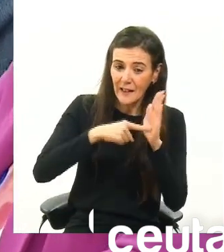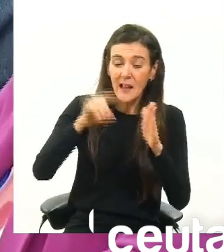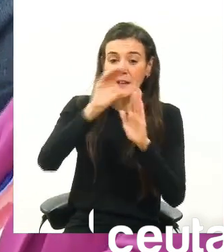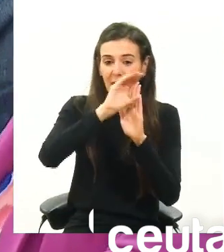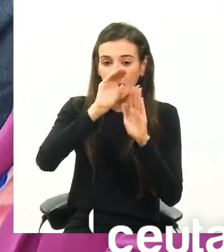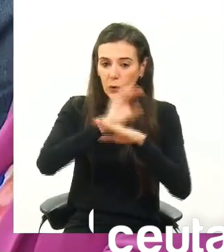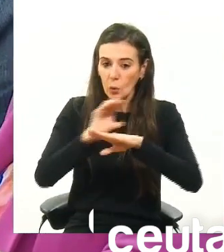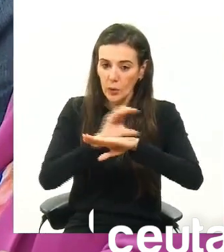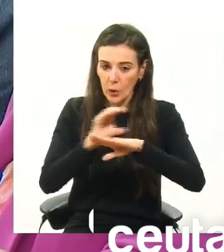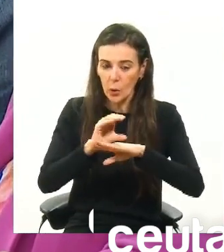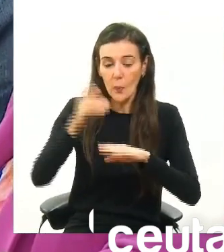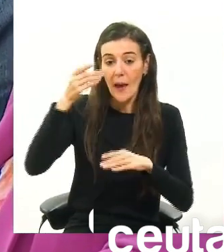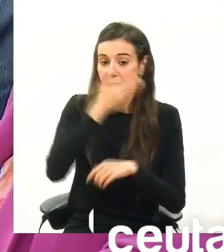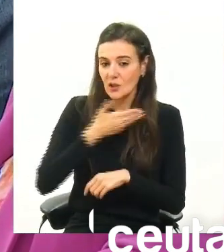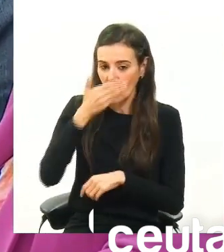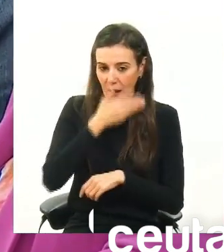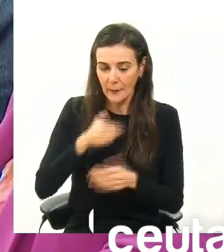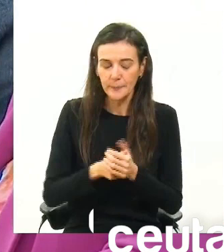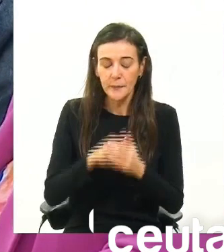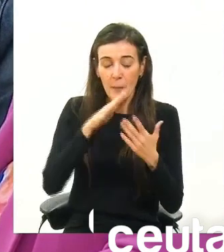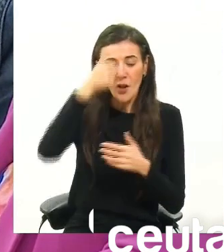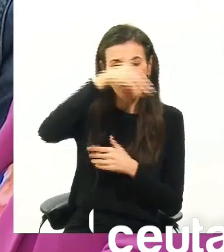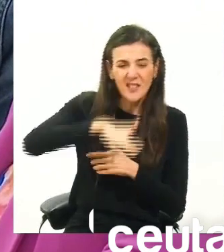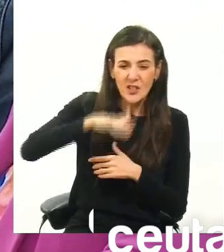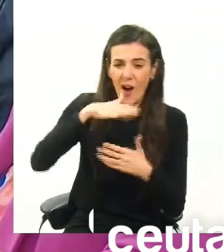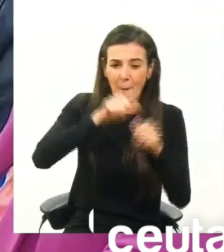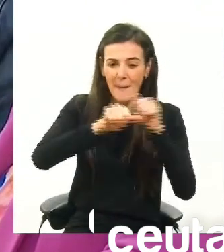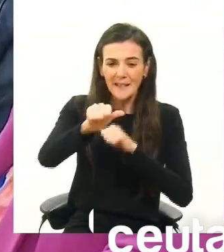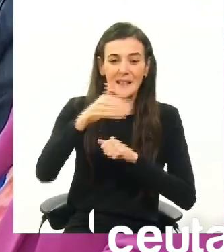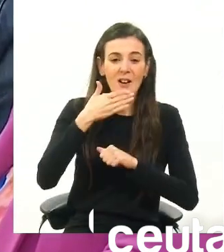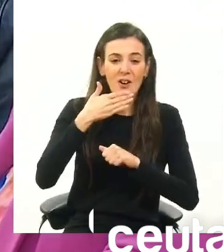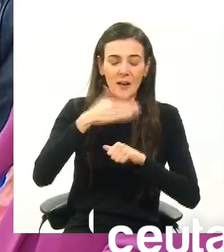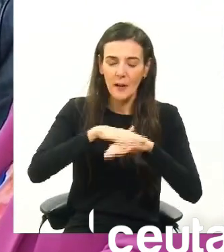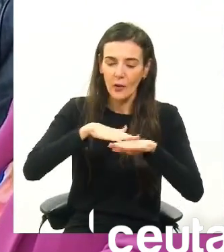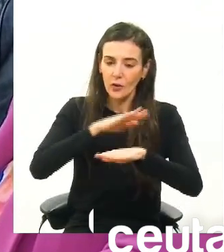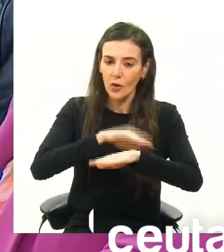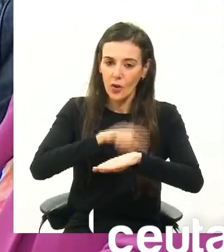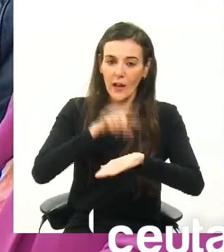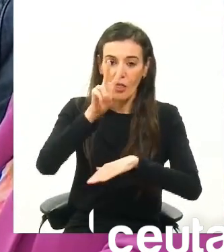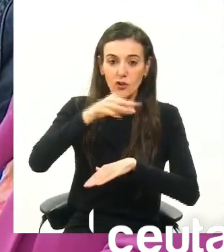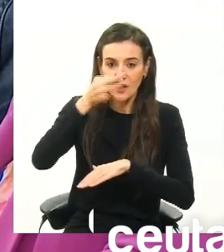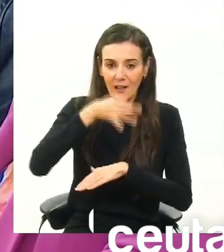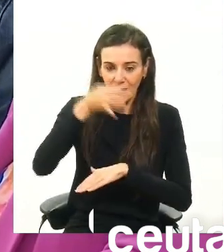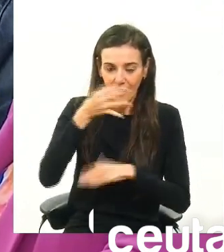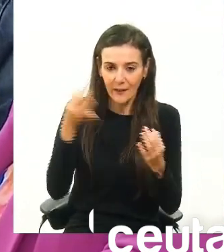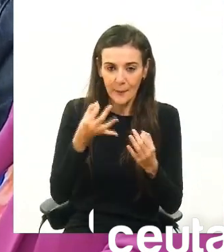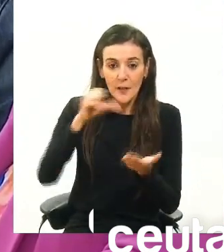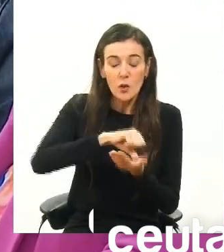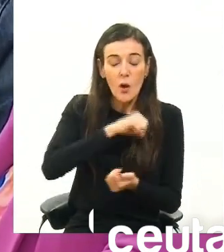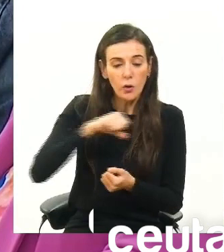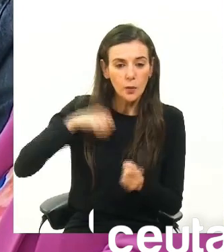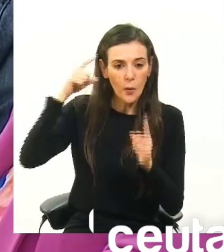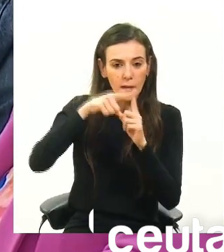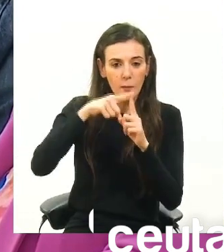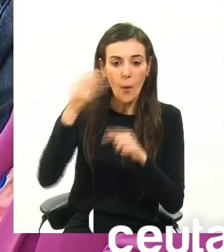escolar. ¿Pero qué ocurre con nuestros niños y niñas a partir de las 2 de la tarde? ¿Cómo puede la ciudad autónoma mejorar